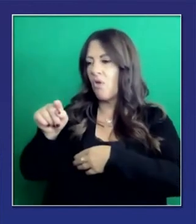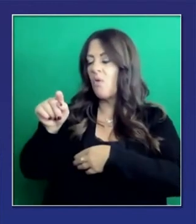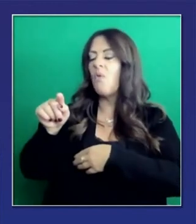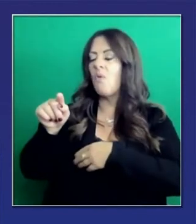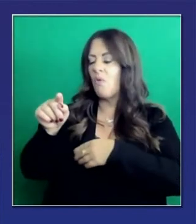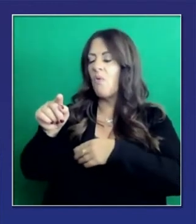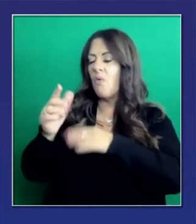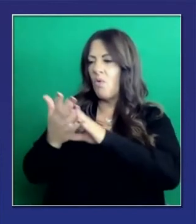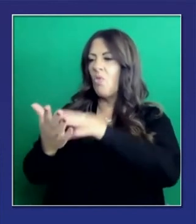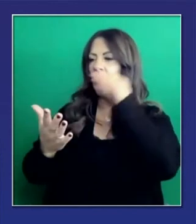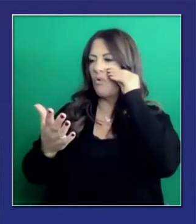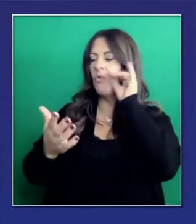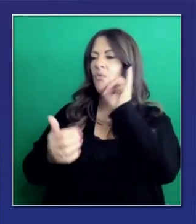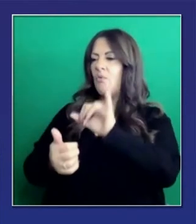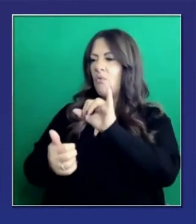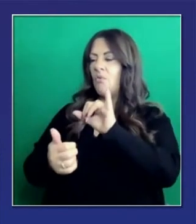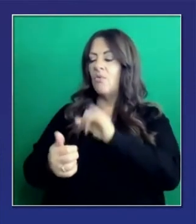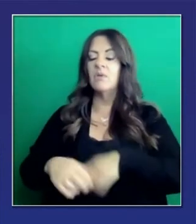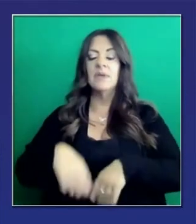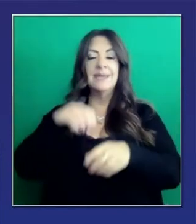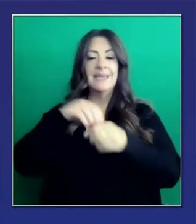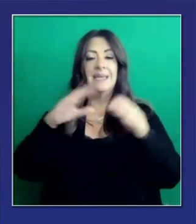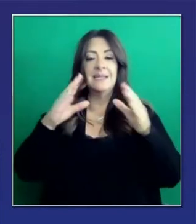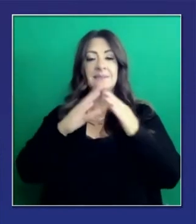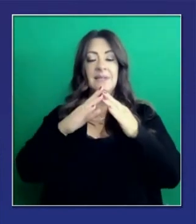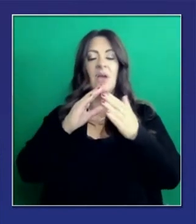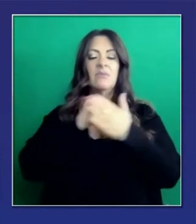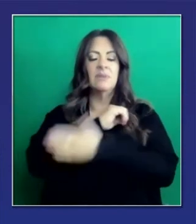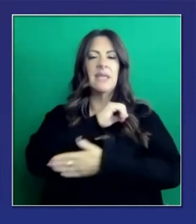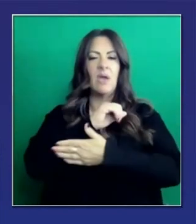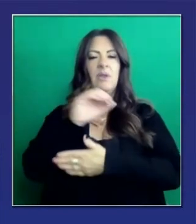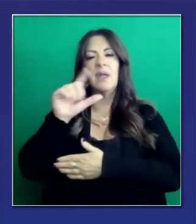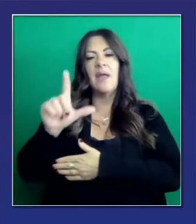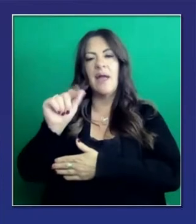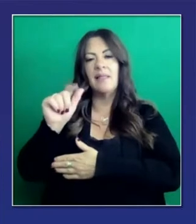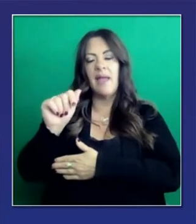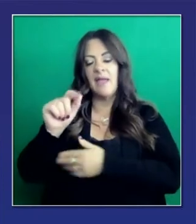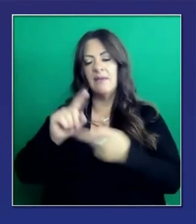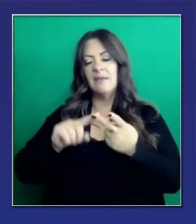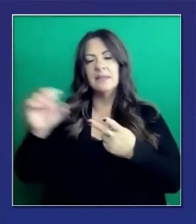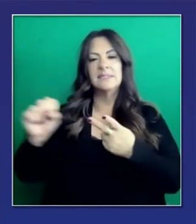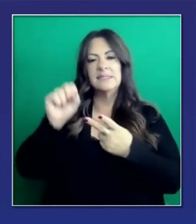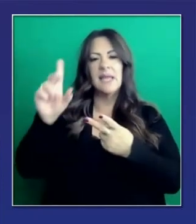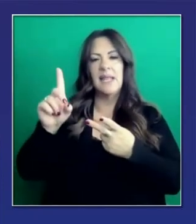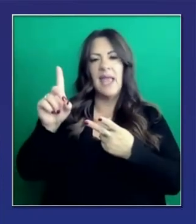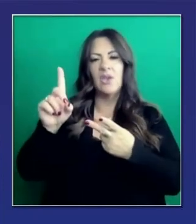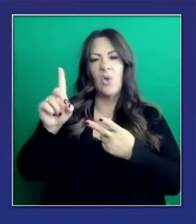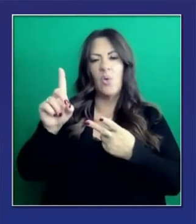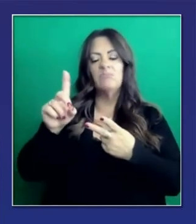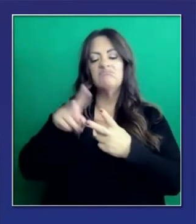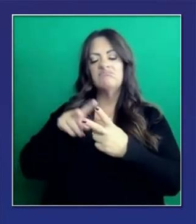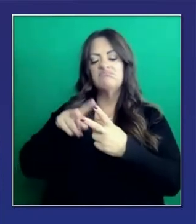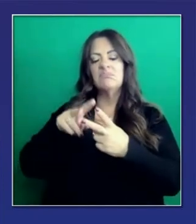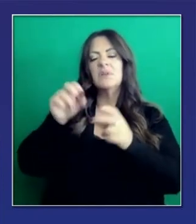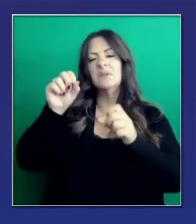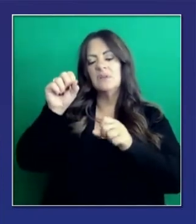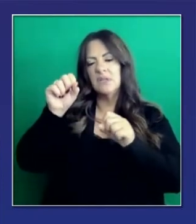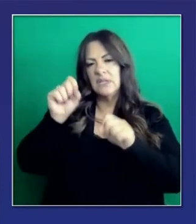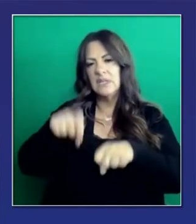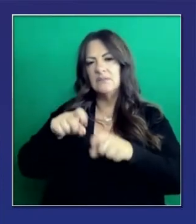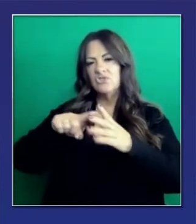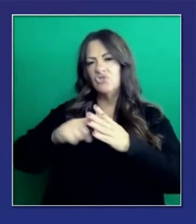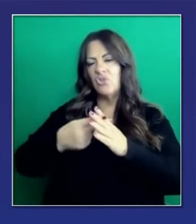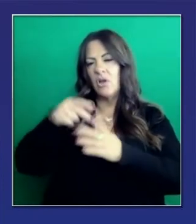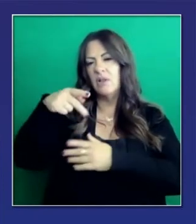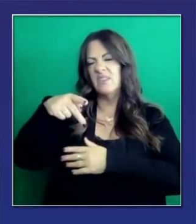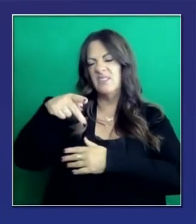y más pasos. Deberíamos estar promocionándolo. Y San Diego y Los Ángeles debería hacerlo con este plan piloto que empezó